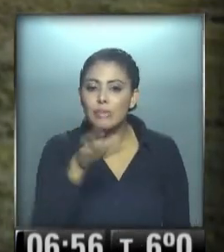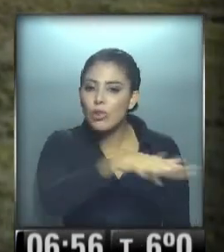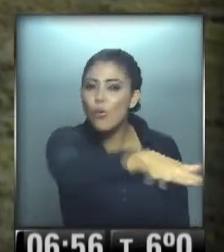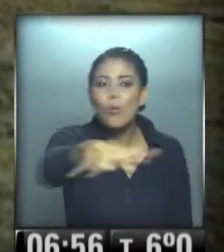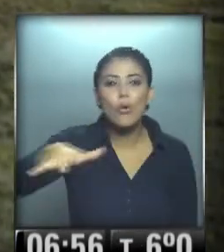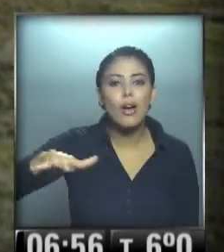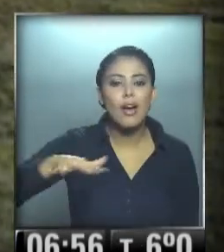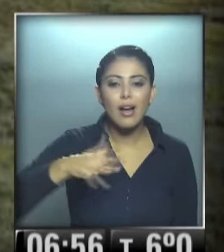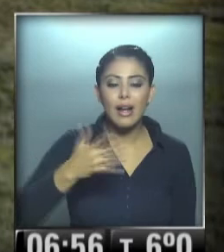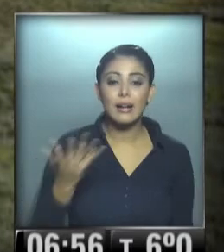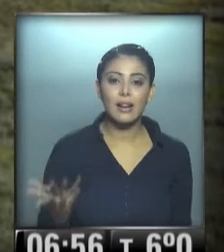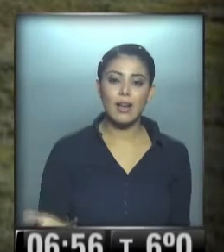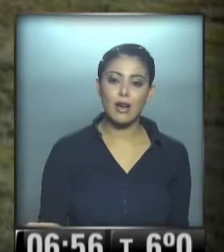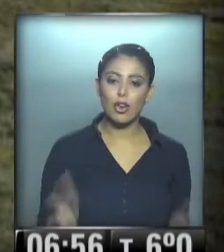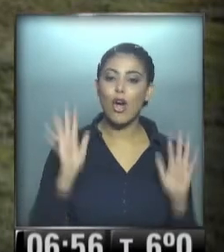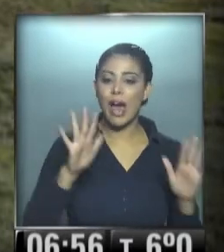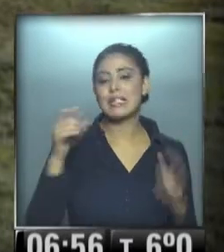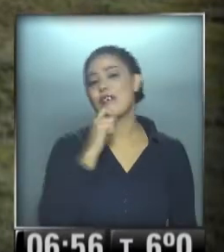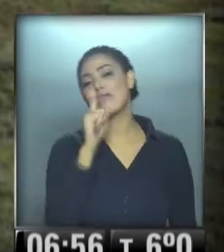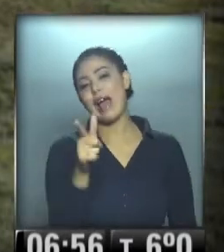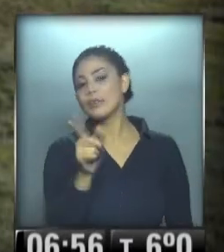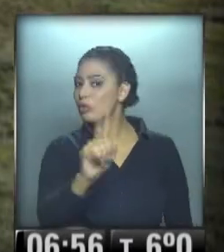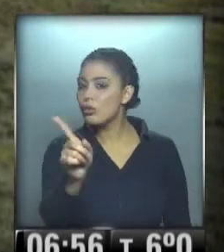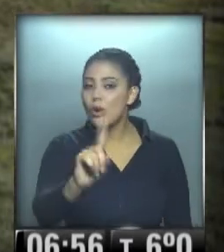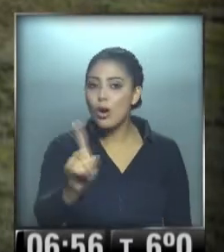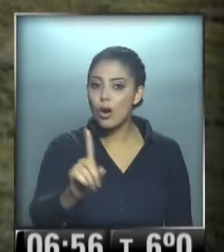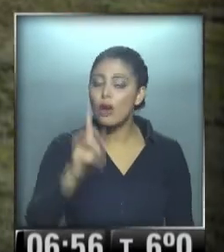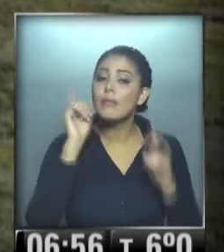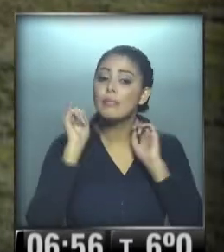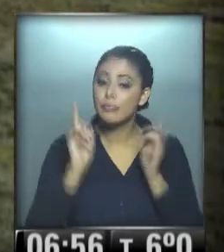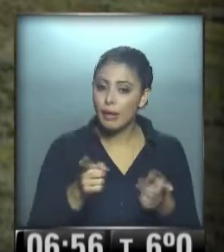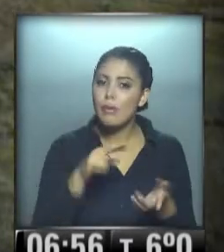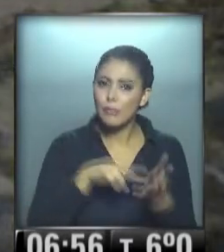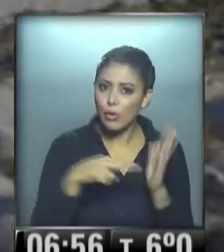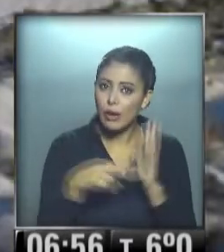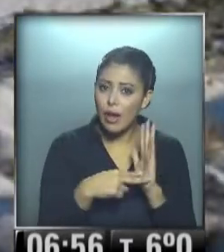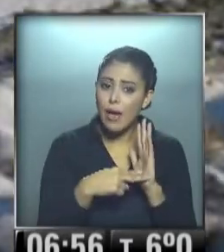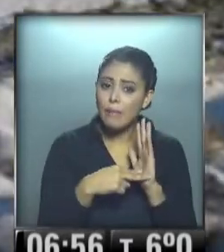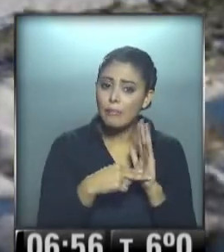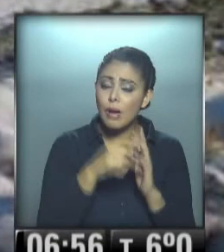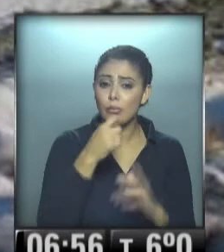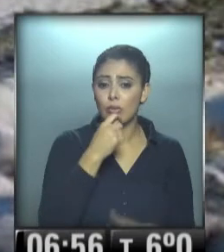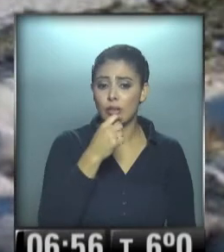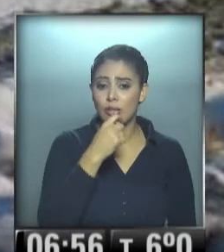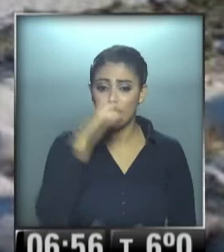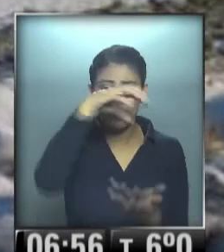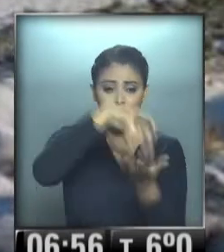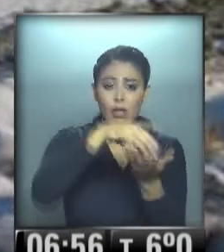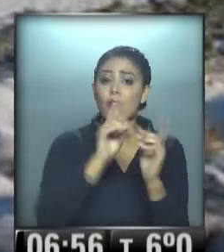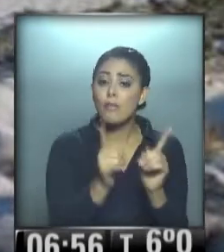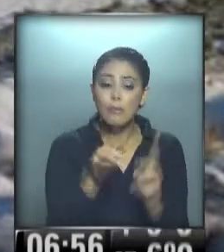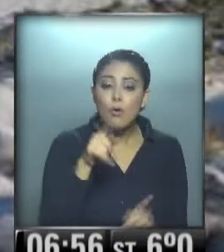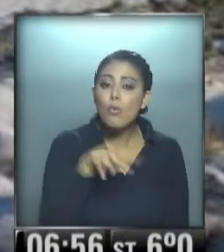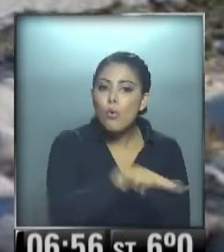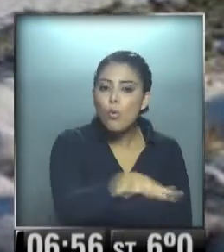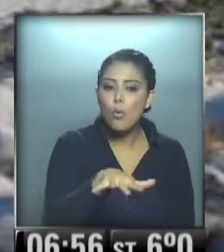el paisaje. Claro, pero no es así nomás tan facilito, ¿no? También tienen sus problemas. La estación meteorológica está situada